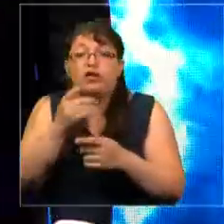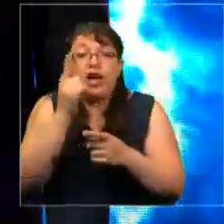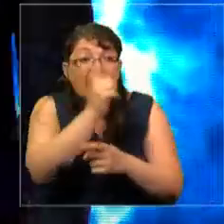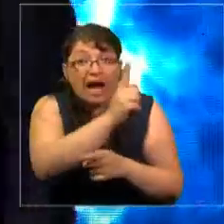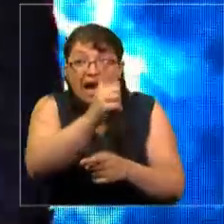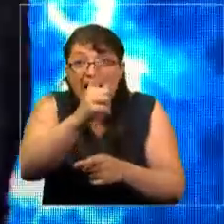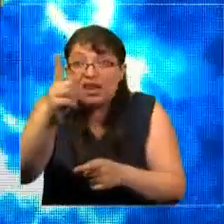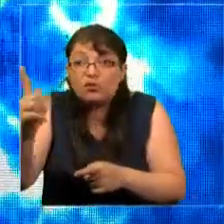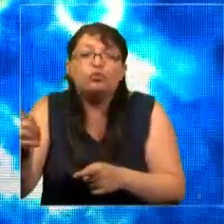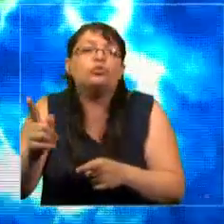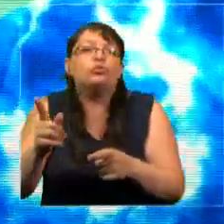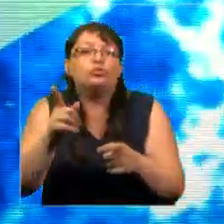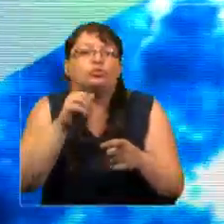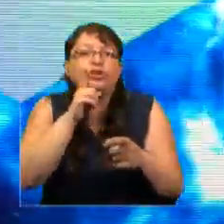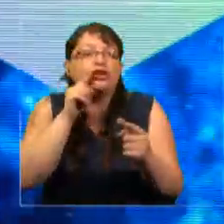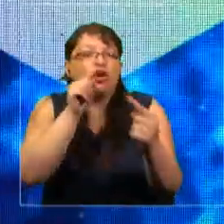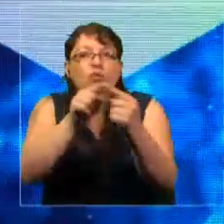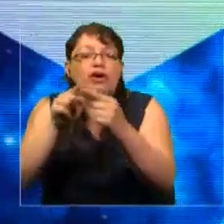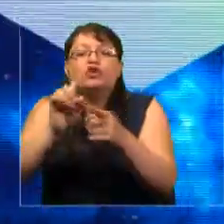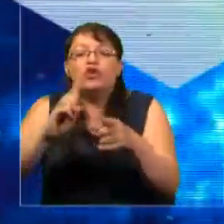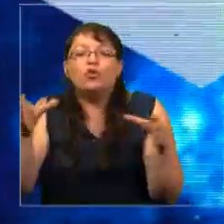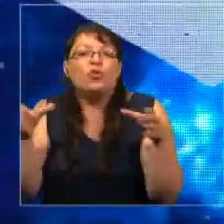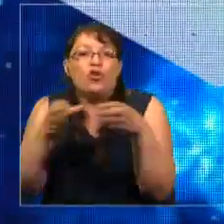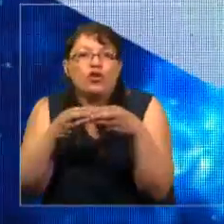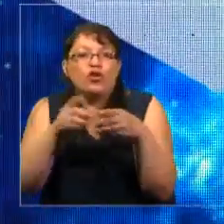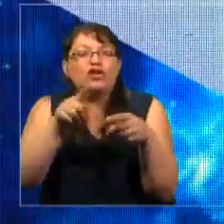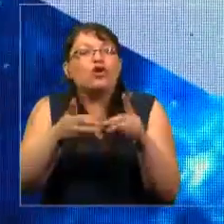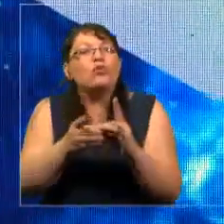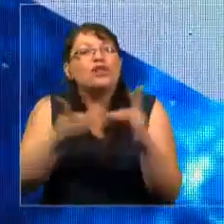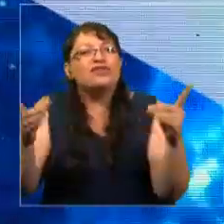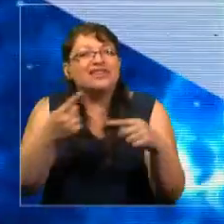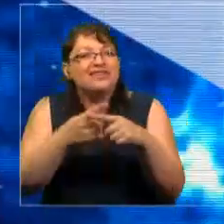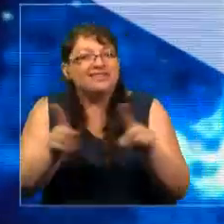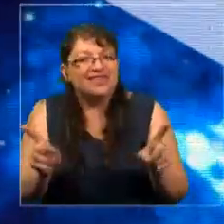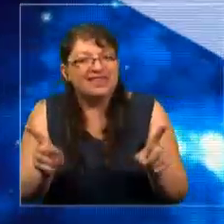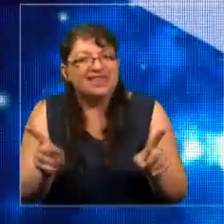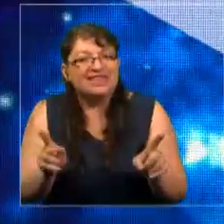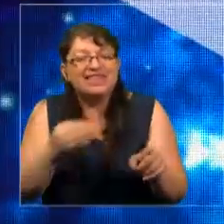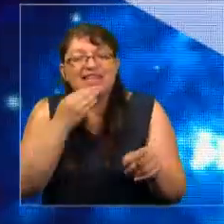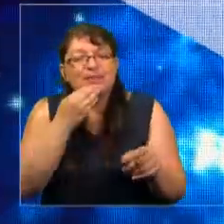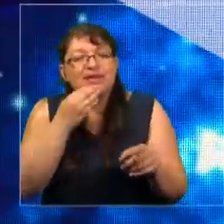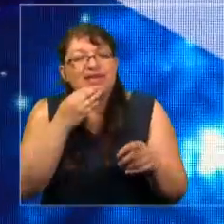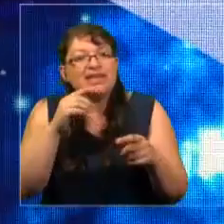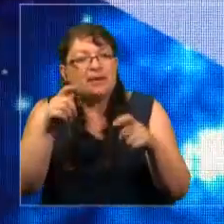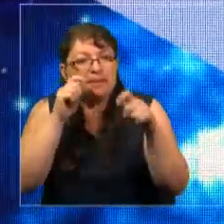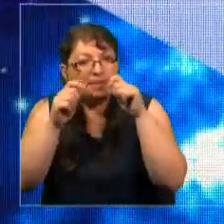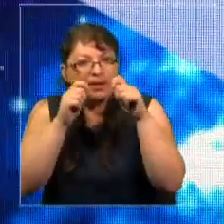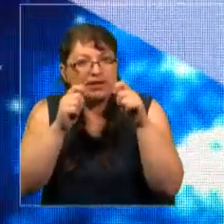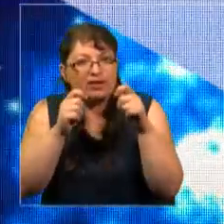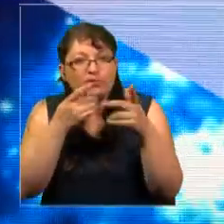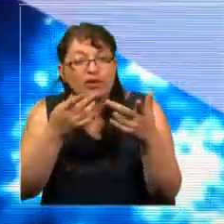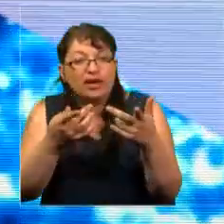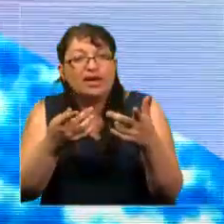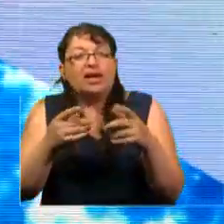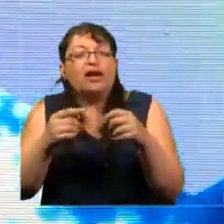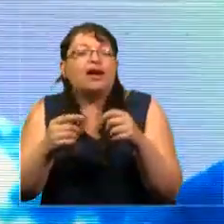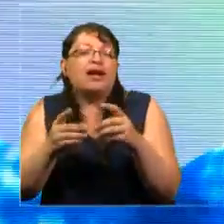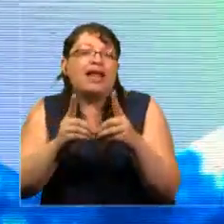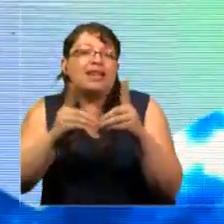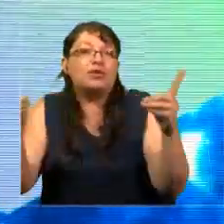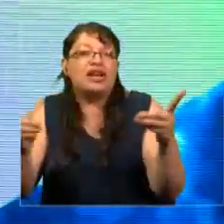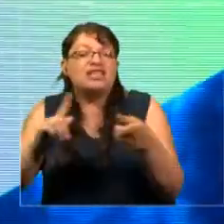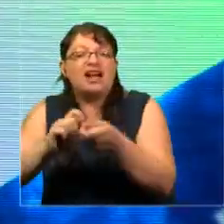se objetiviza. No como un grupo, esta es una nueva forma de democracia, y pone en riesgo la democracia al convertirla en un algoritmo.